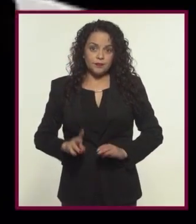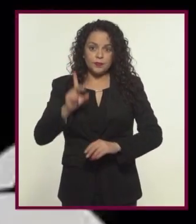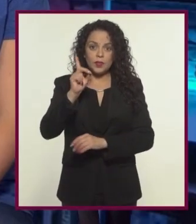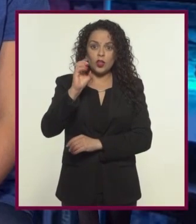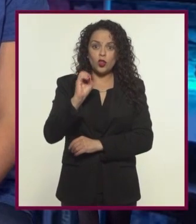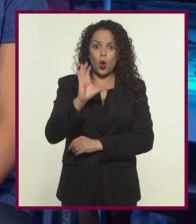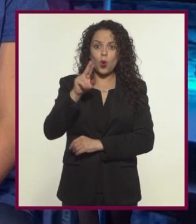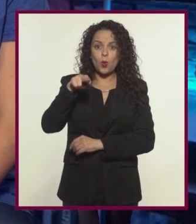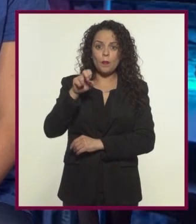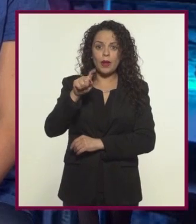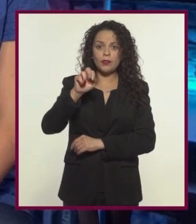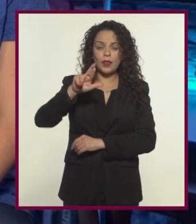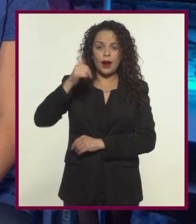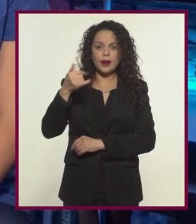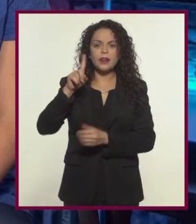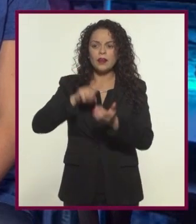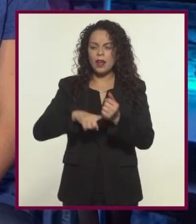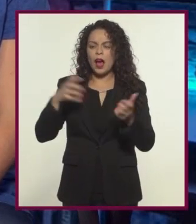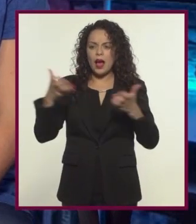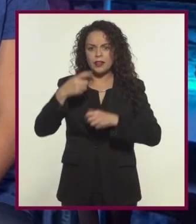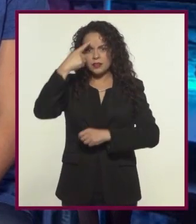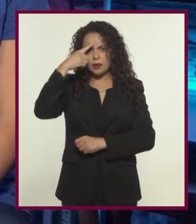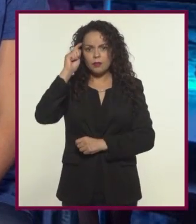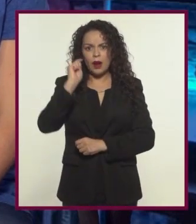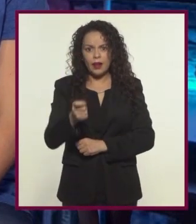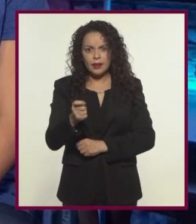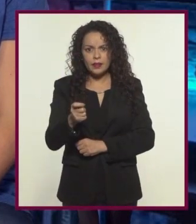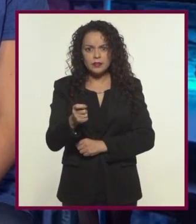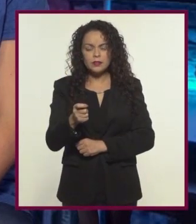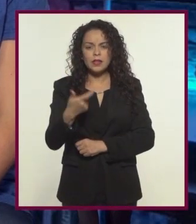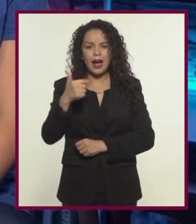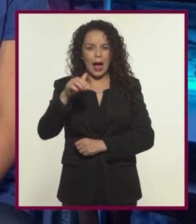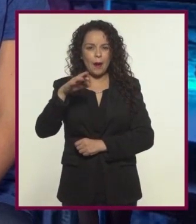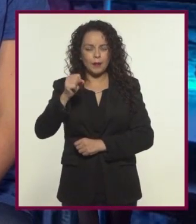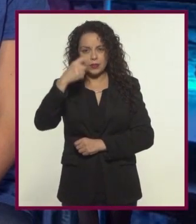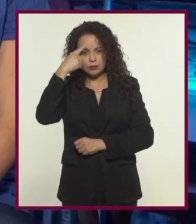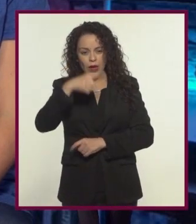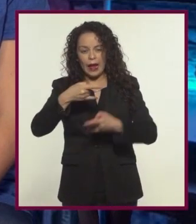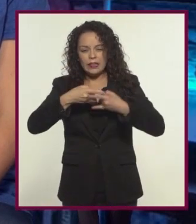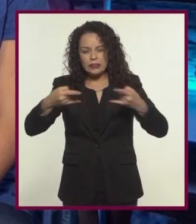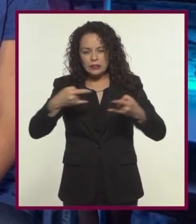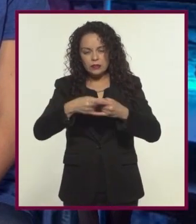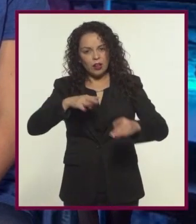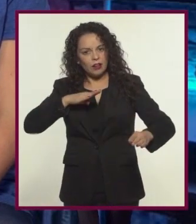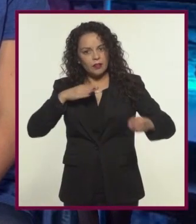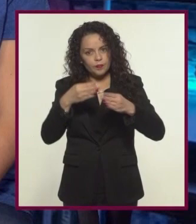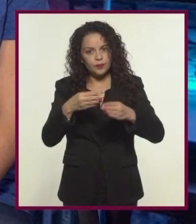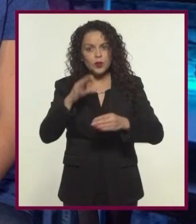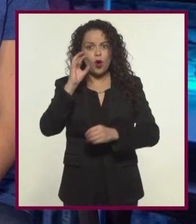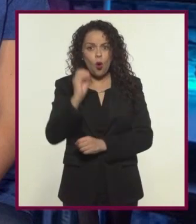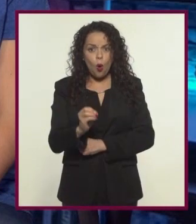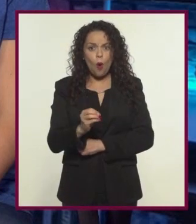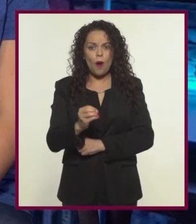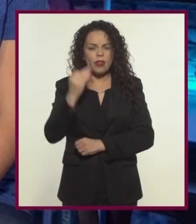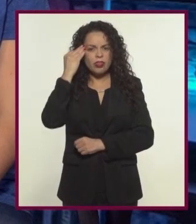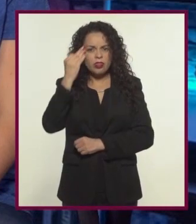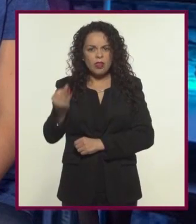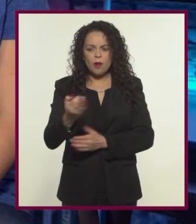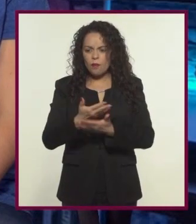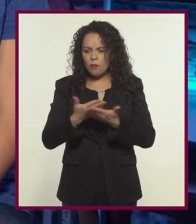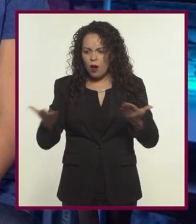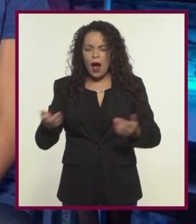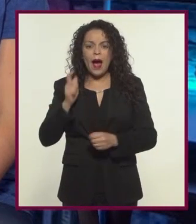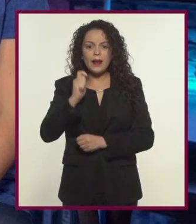Los docu games son videojuegos creados expresamente para profundizar en ciertos acontecimientos históricos o